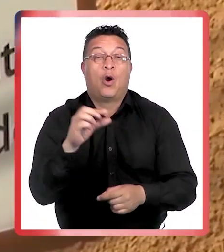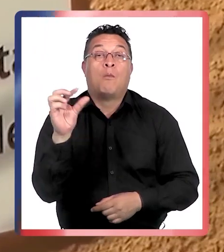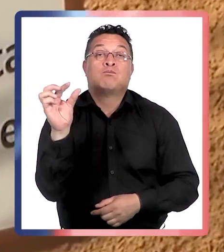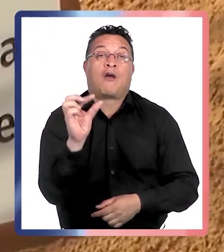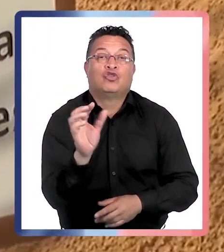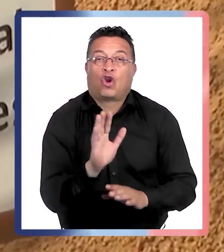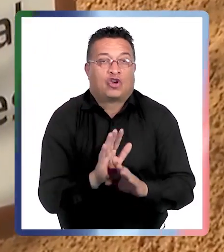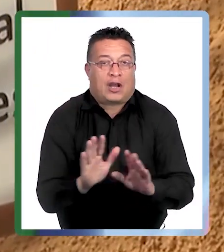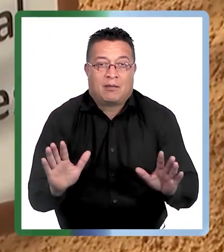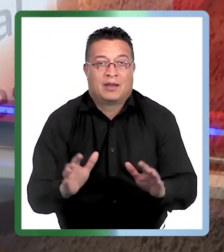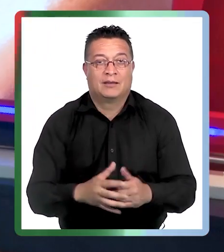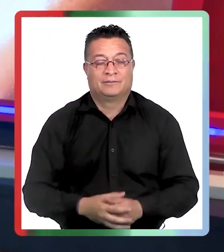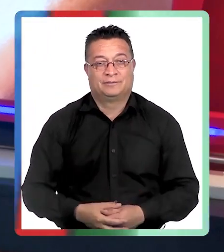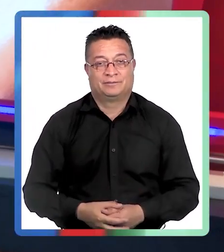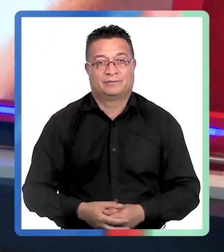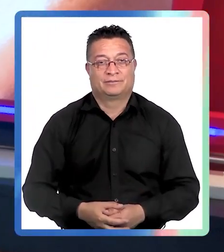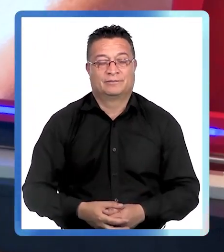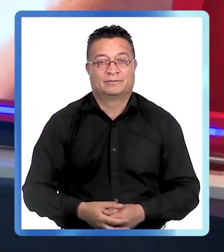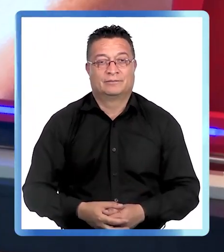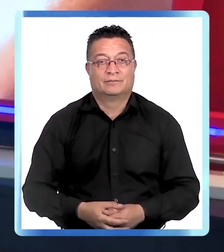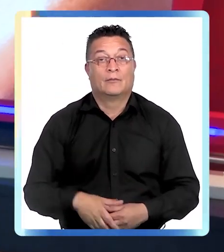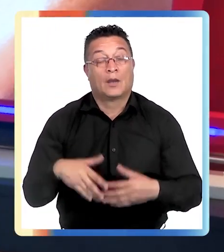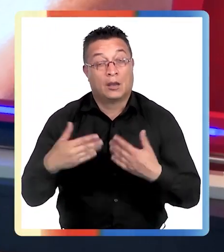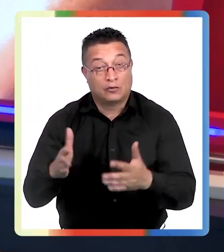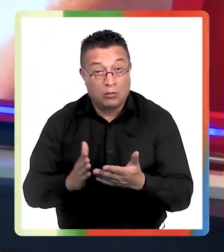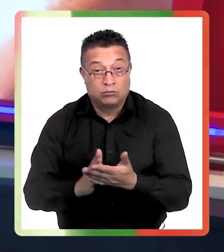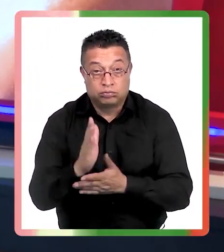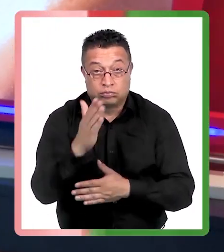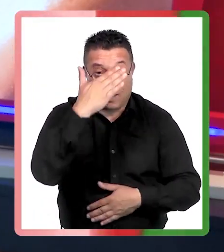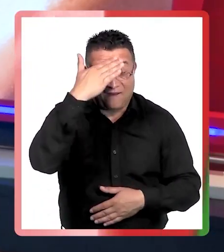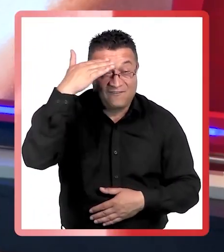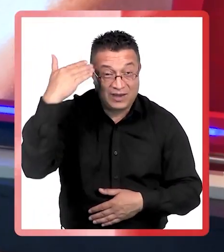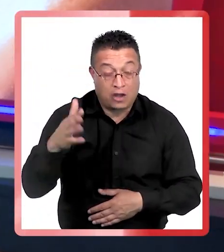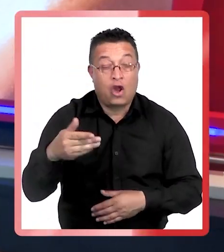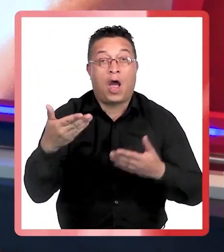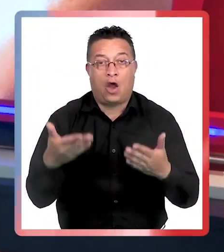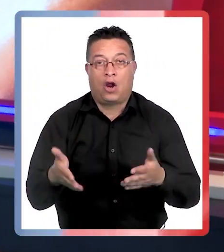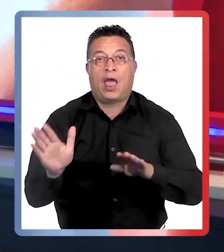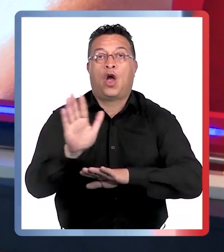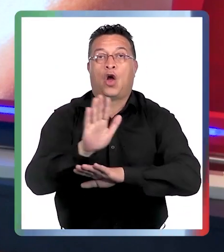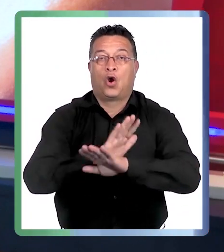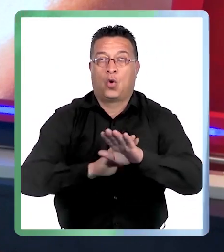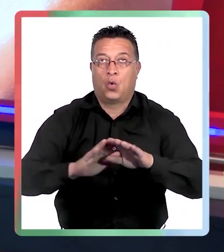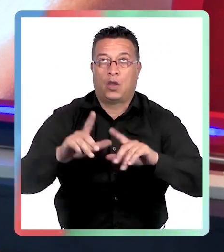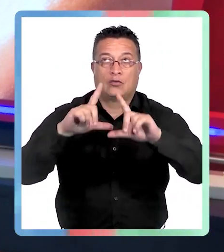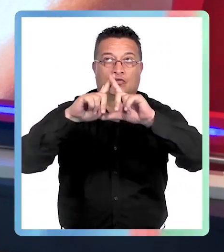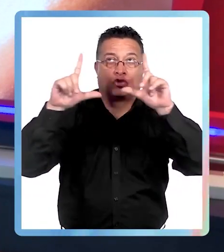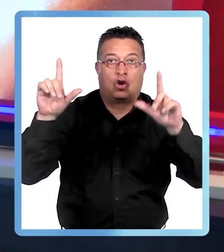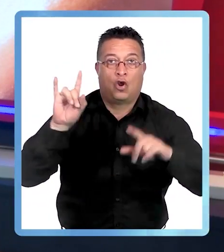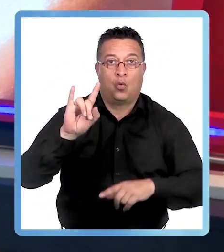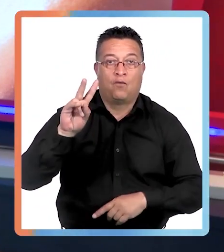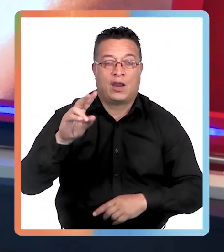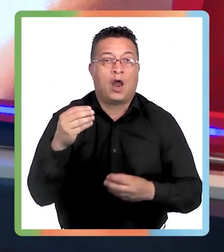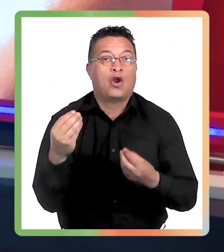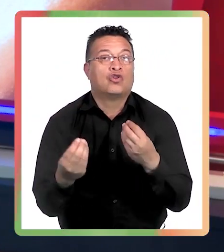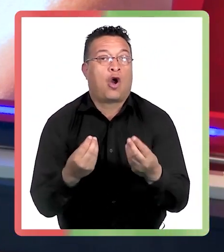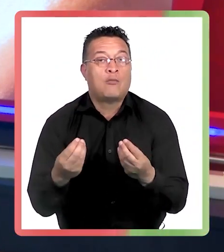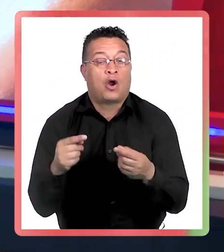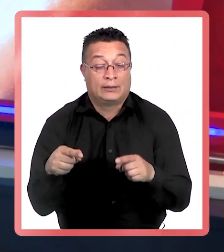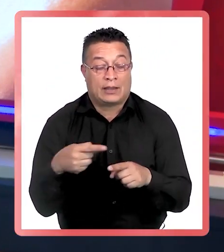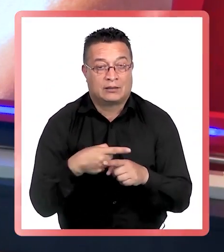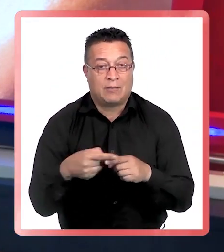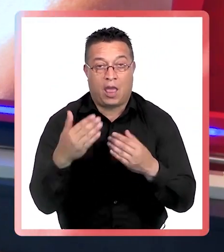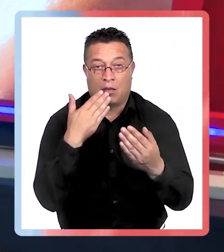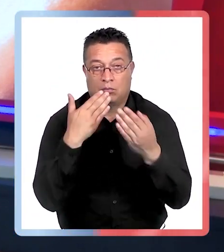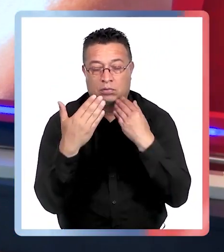transitoria. Ha comenzado el verano y más que nunca hay que cuidarse de los rayos UV. ¿Cómo? Esta semana